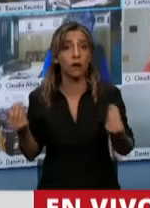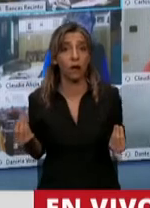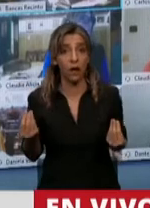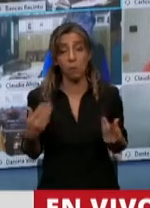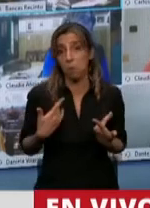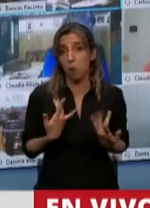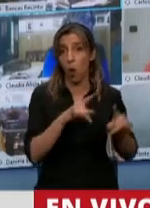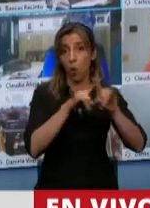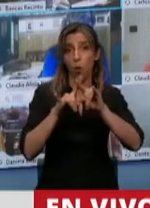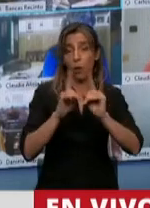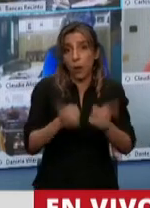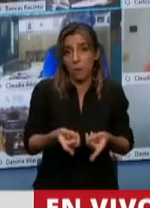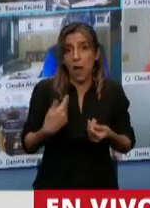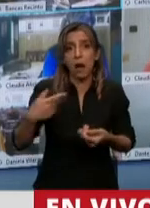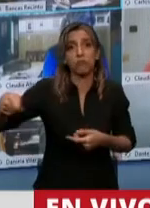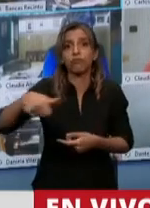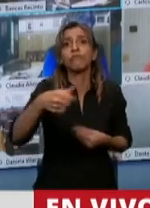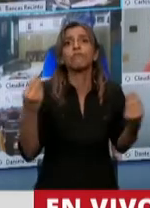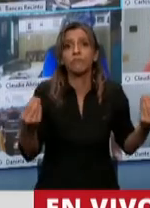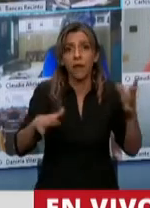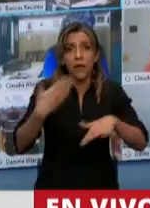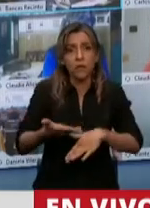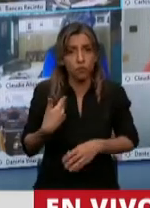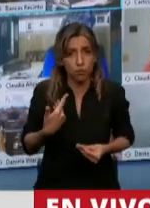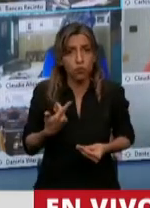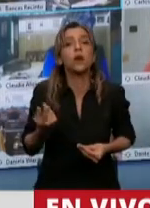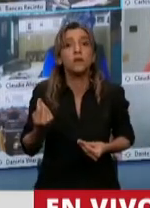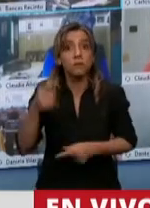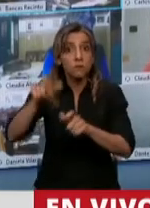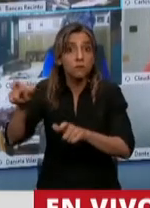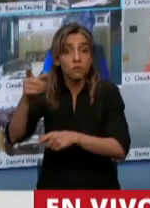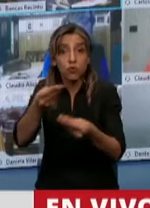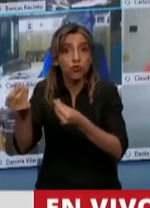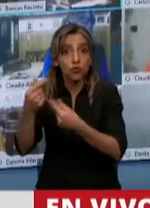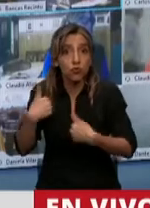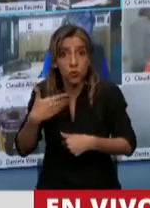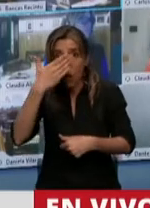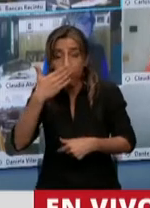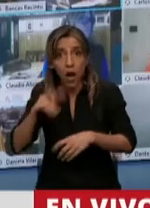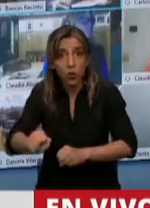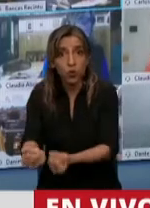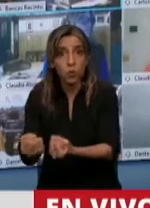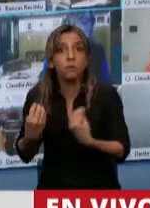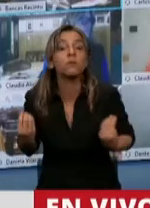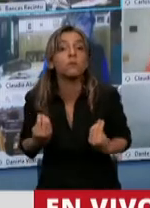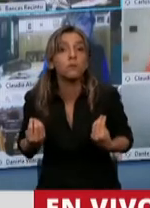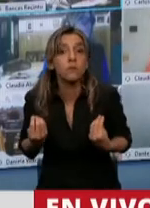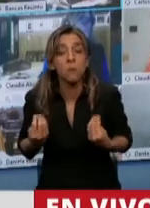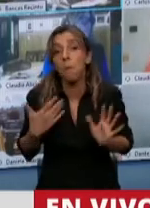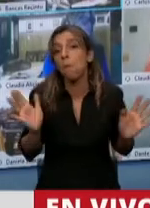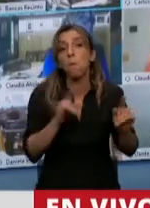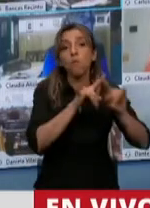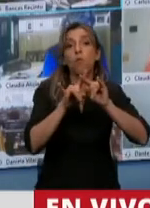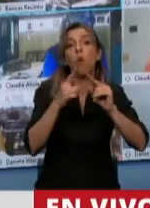proveer un servicio que provoca el daño al consumidor, que no lo consumió, pero dice que el que tenía que prestar el